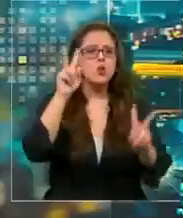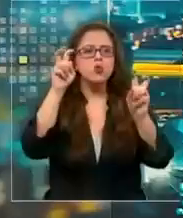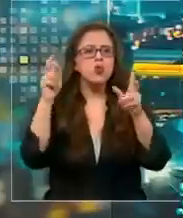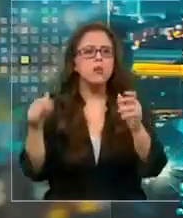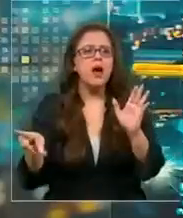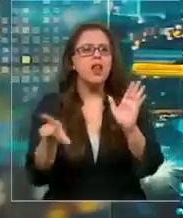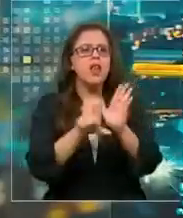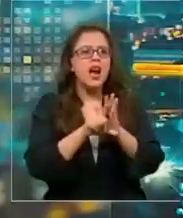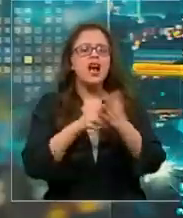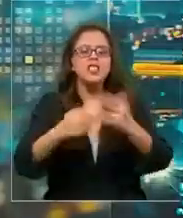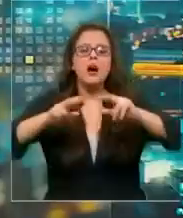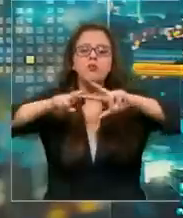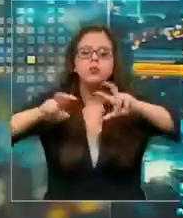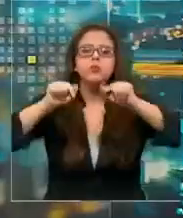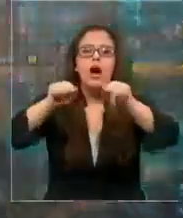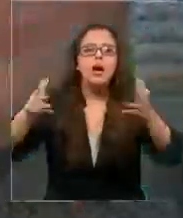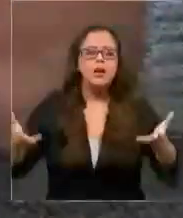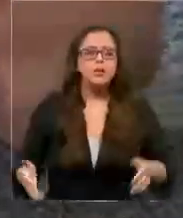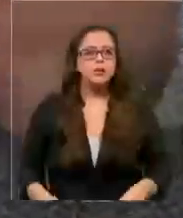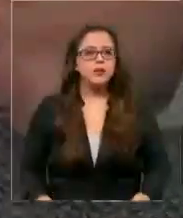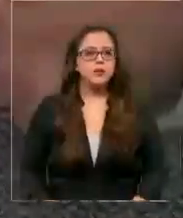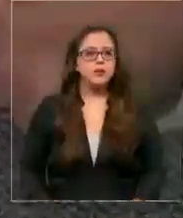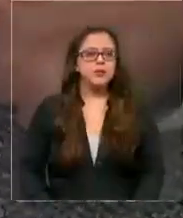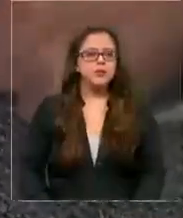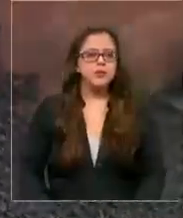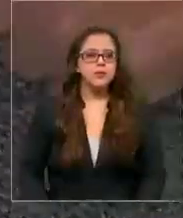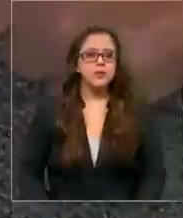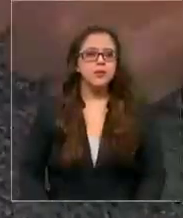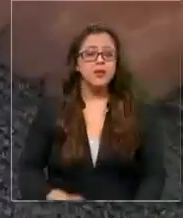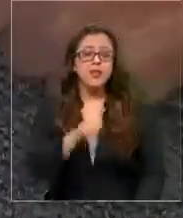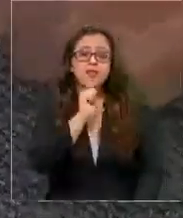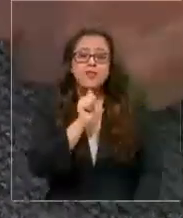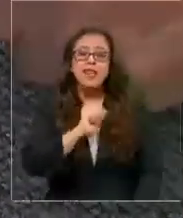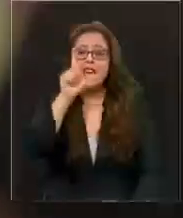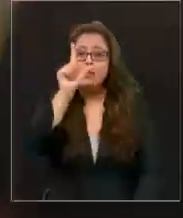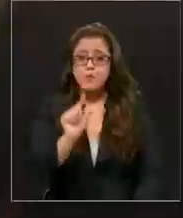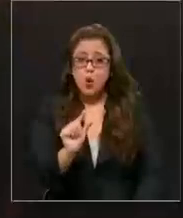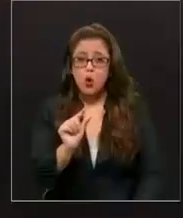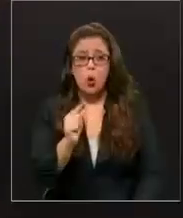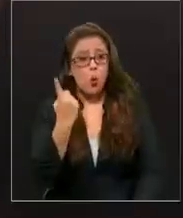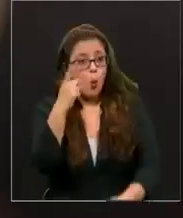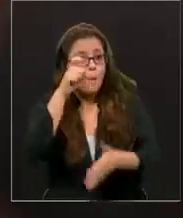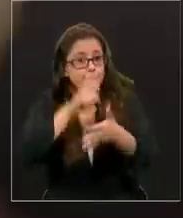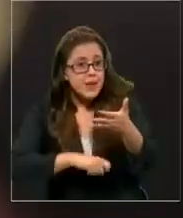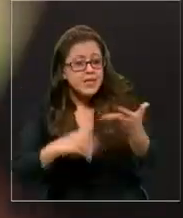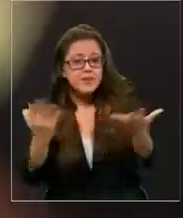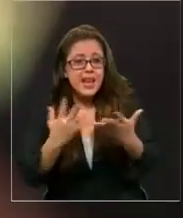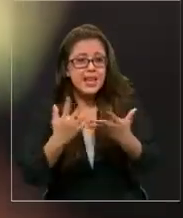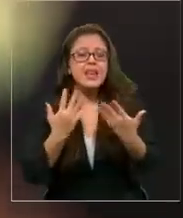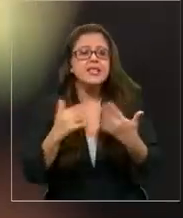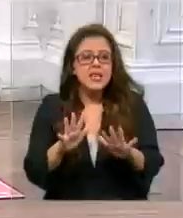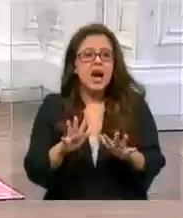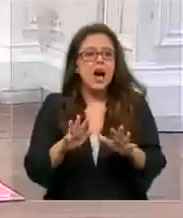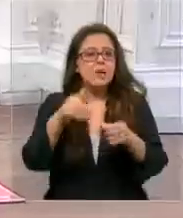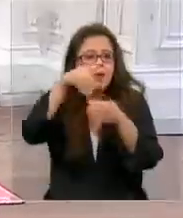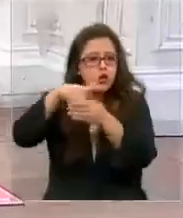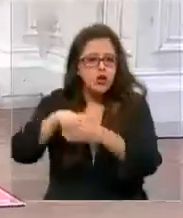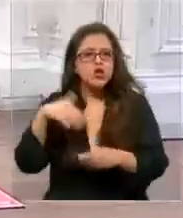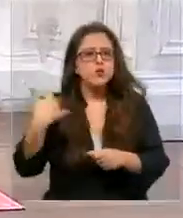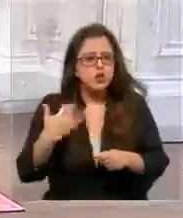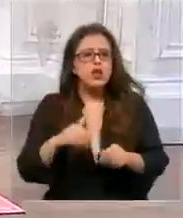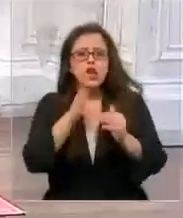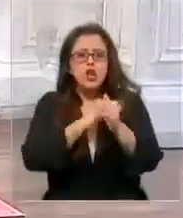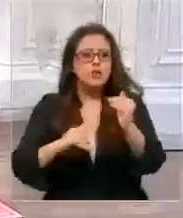en revisar estos contenidos. Queda menos de un mes para unos días inéditos y en el mismo lugar donde